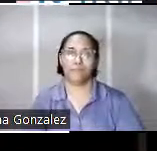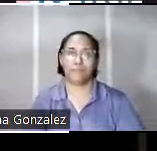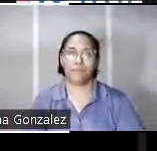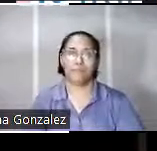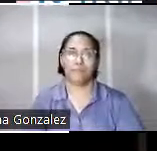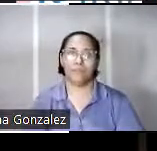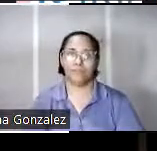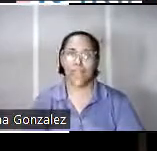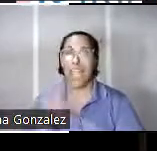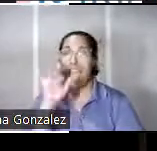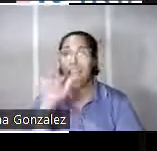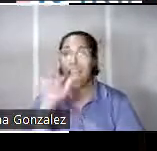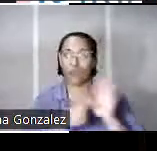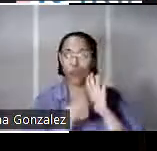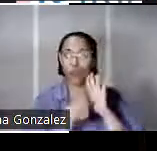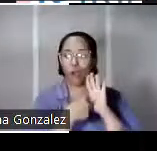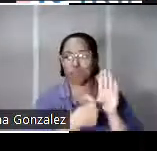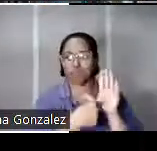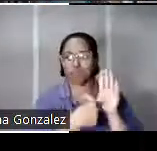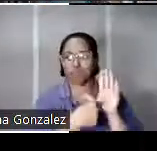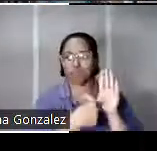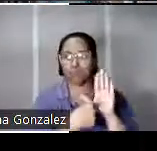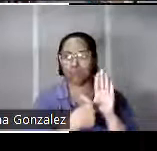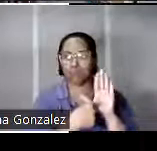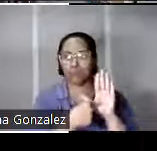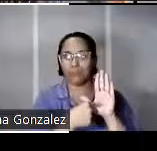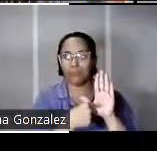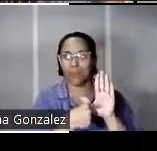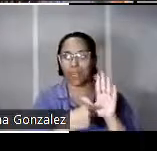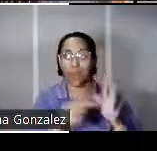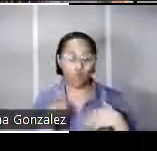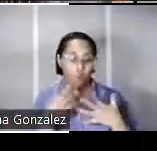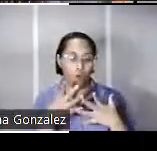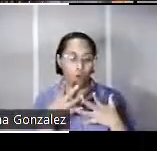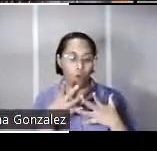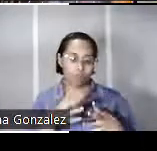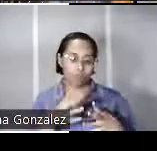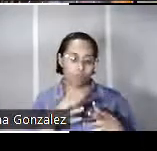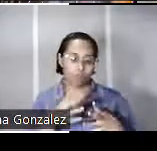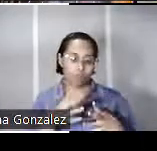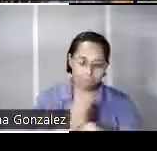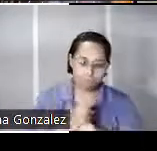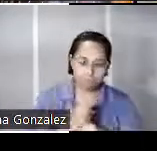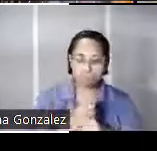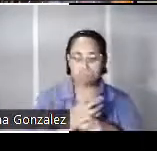esto fue una portada que yo conseguí y les hago la anécdota rápido